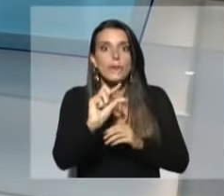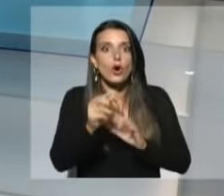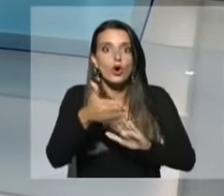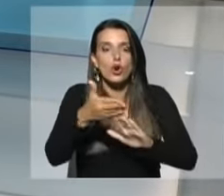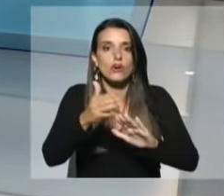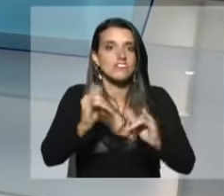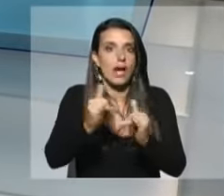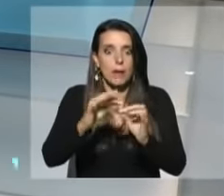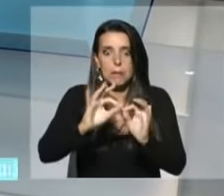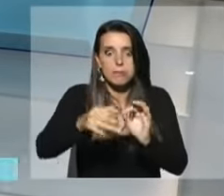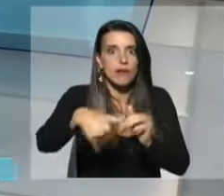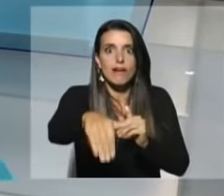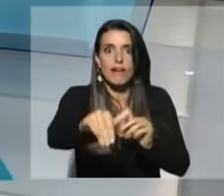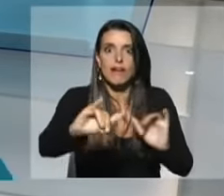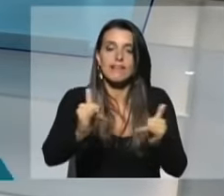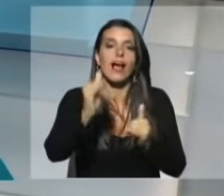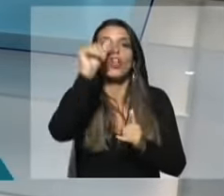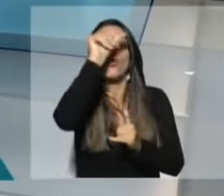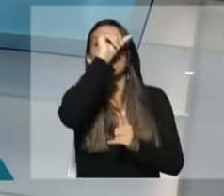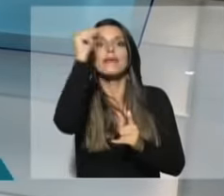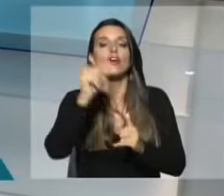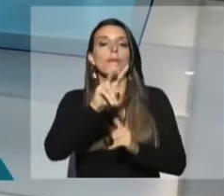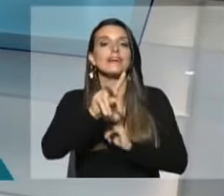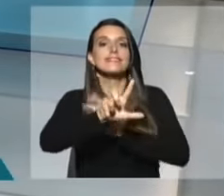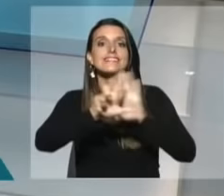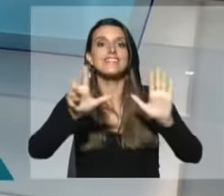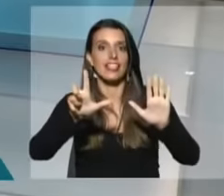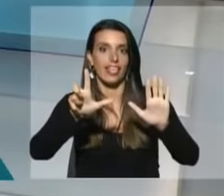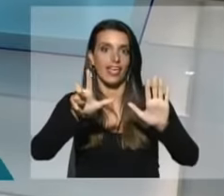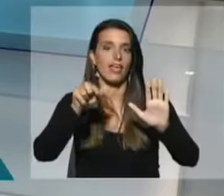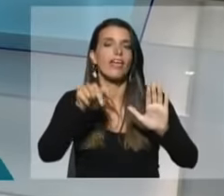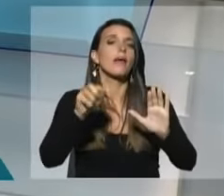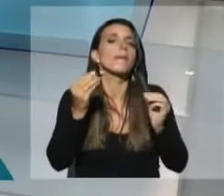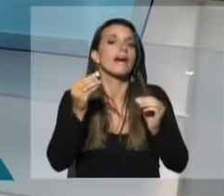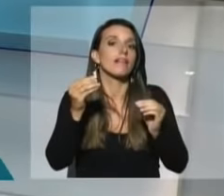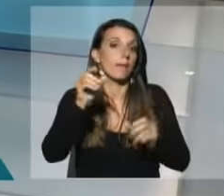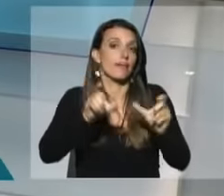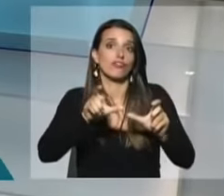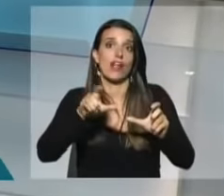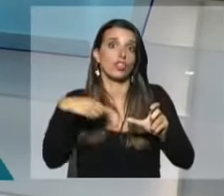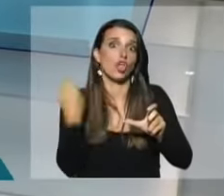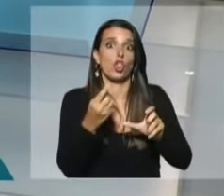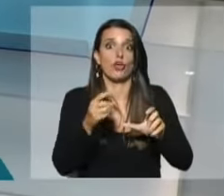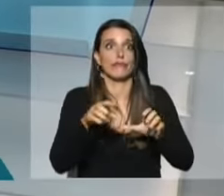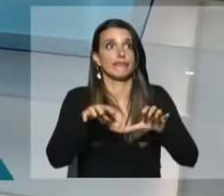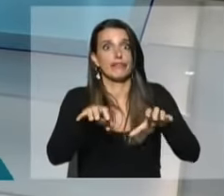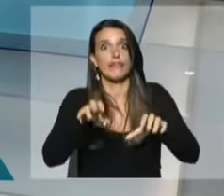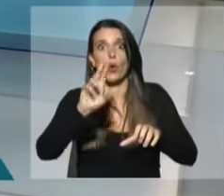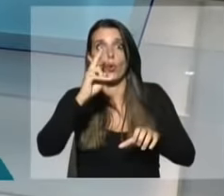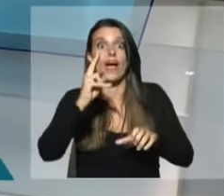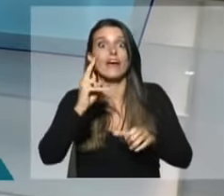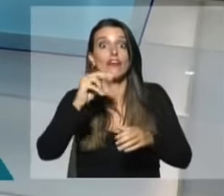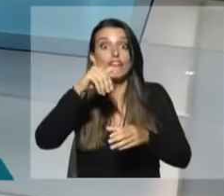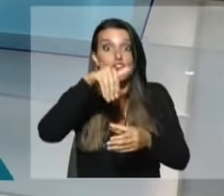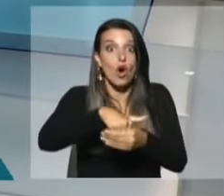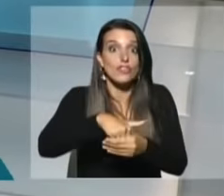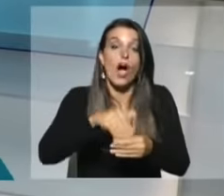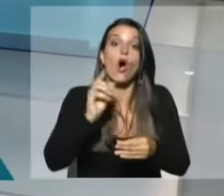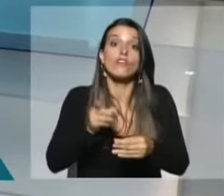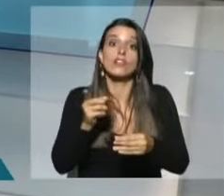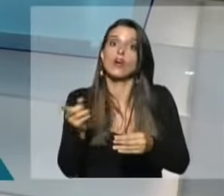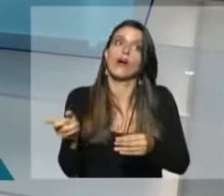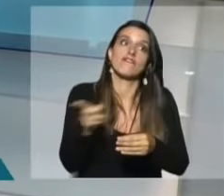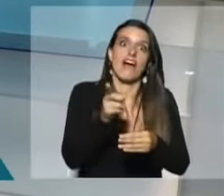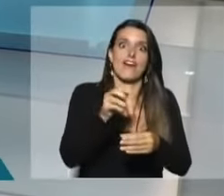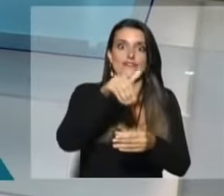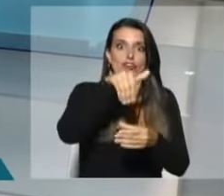a muy pocos días de este domingo 27, donde todos los uruguayos con voto obligatorio tendremos que ir a votar.